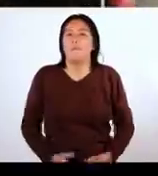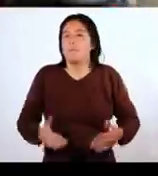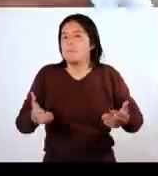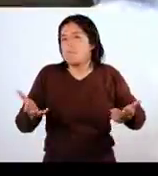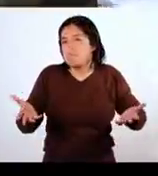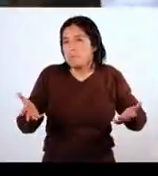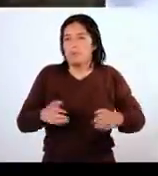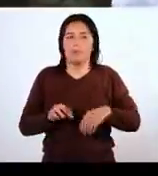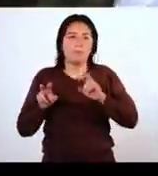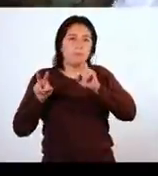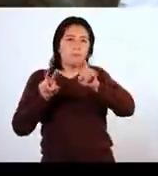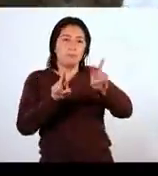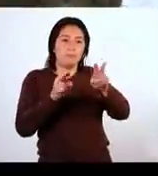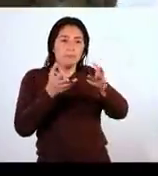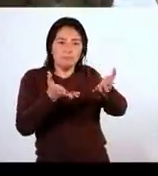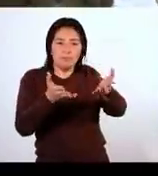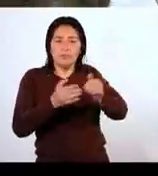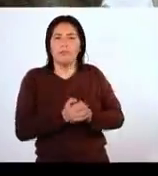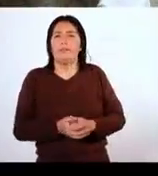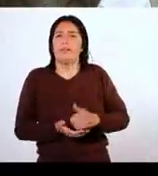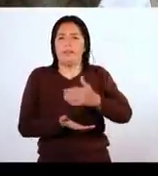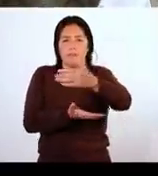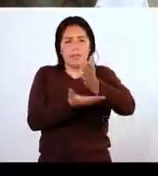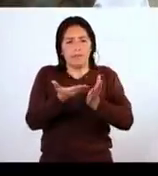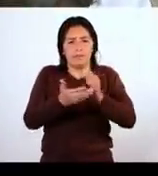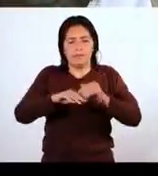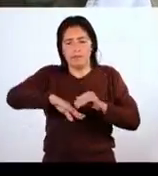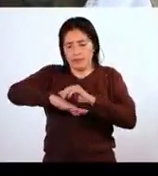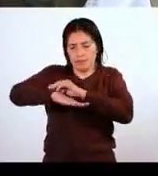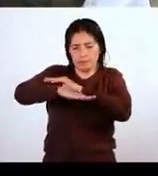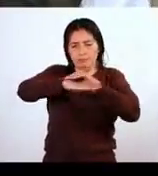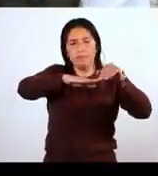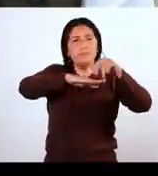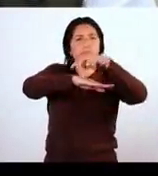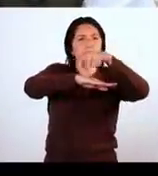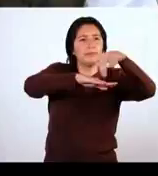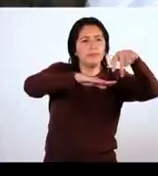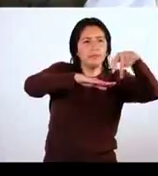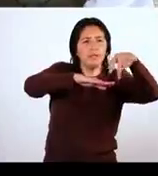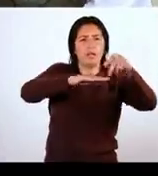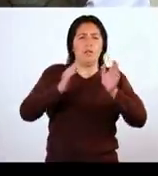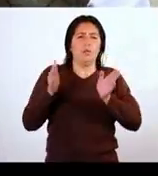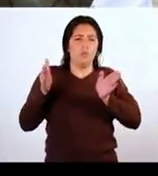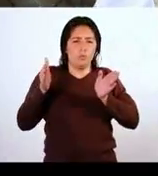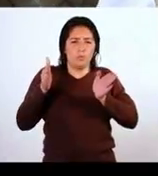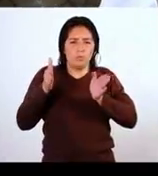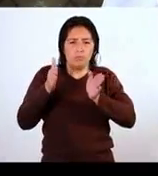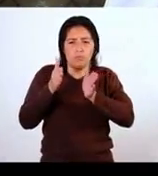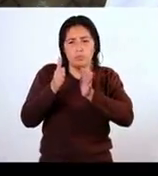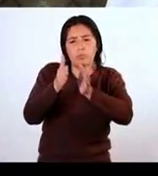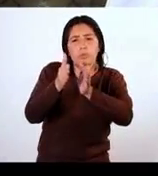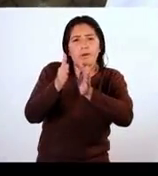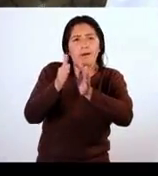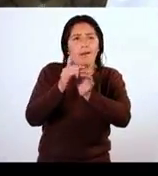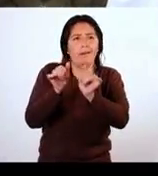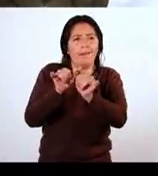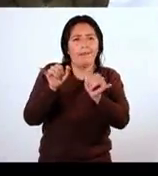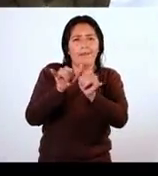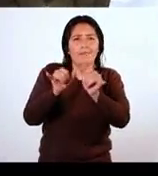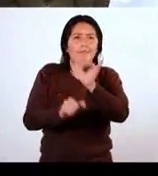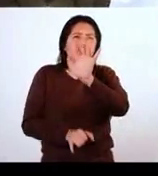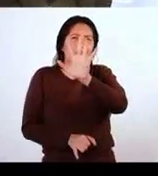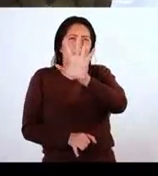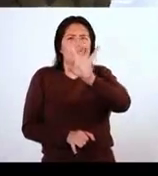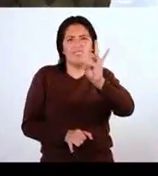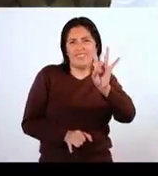Bien, como pueden apreciar, en esta parte de la vereda, se reduce a 58 centímetros el ancho